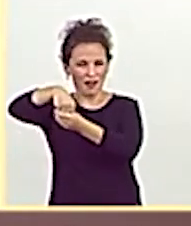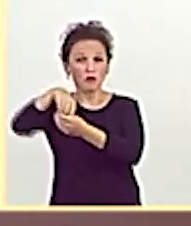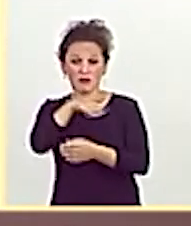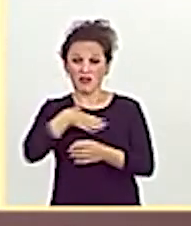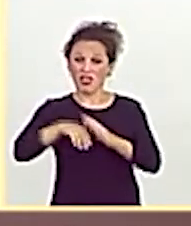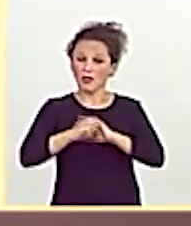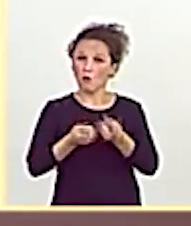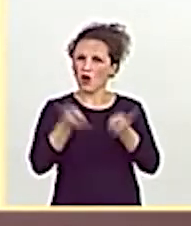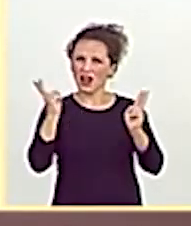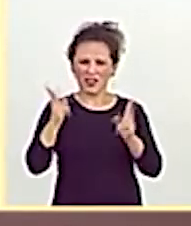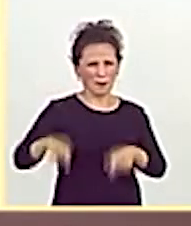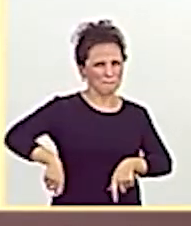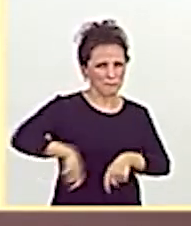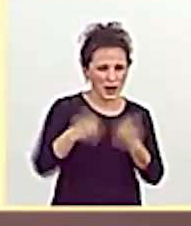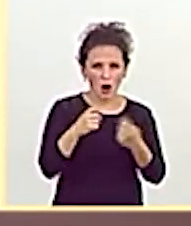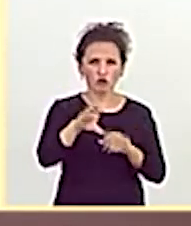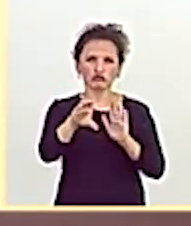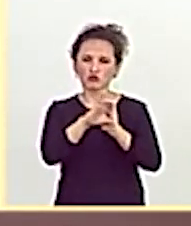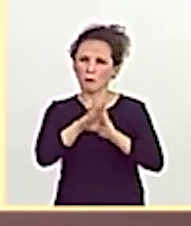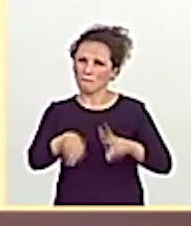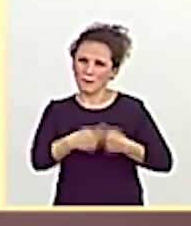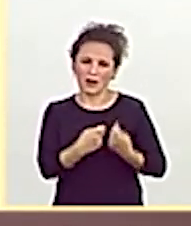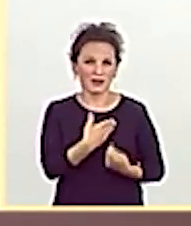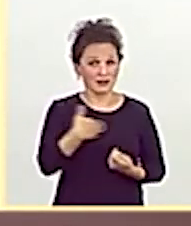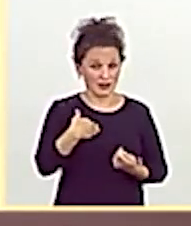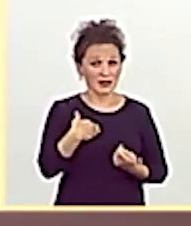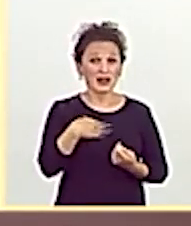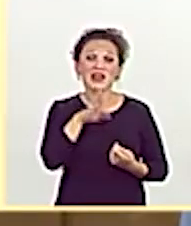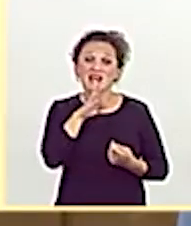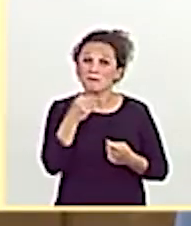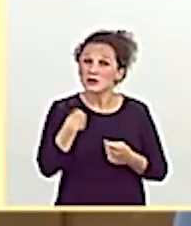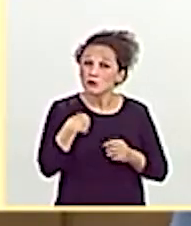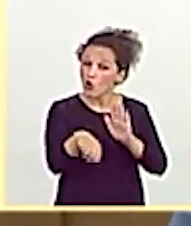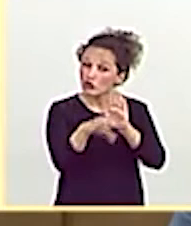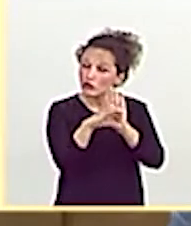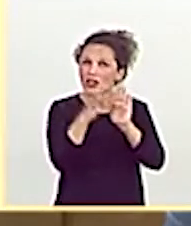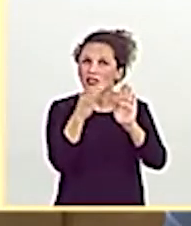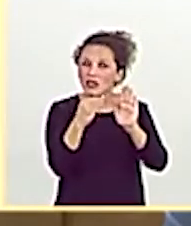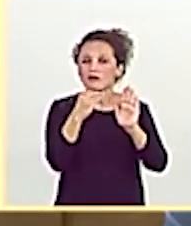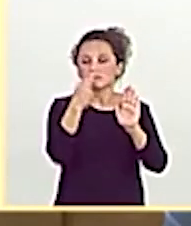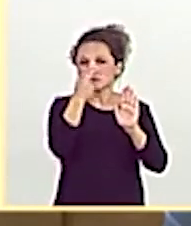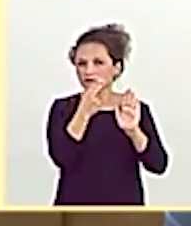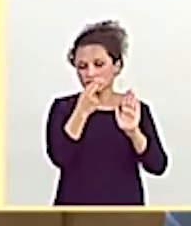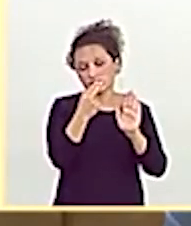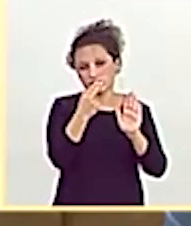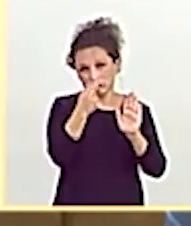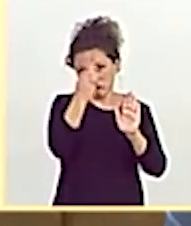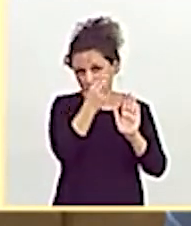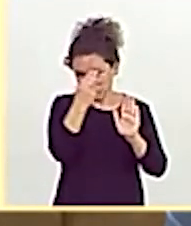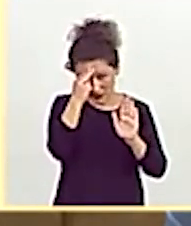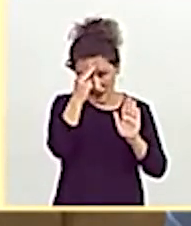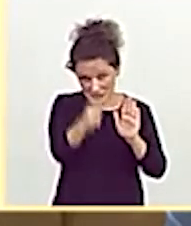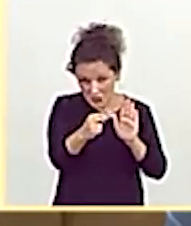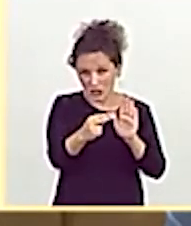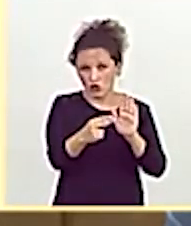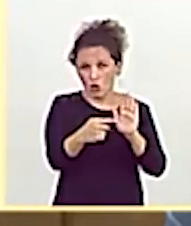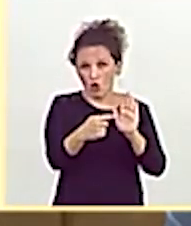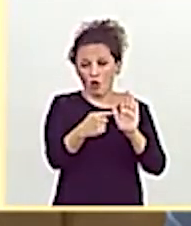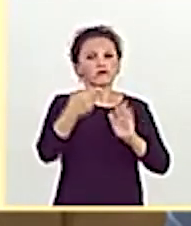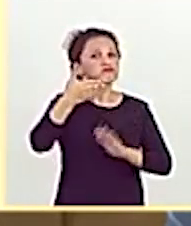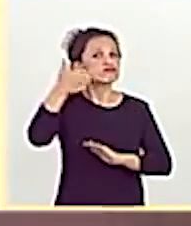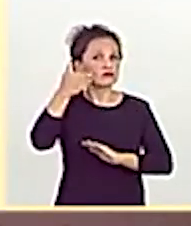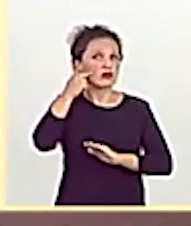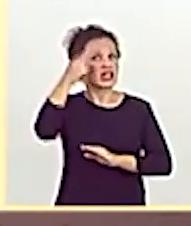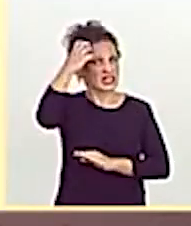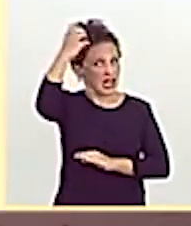democracia, nuestra Constitución. Aquella que usted prometió guardar y hacer guardar por su conciencia y honor con lealtad al